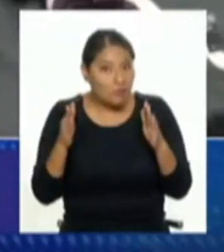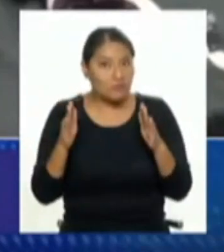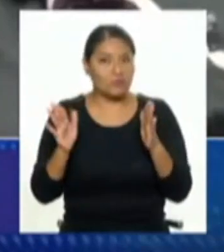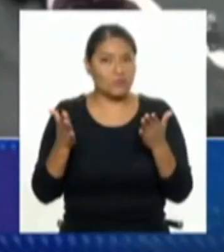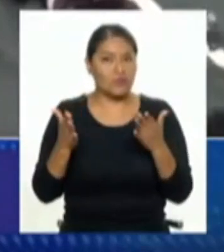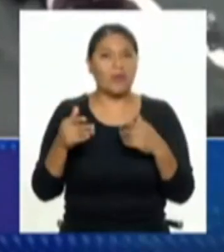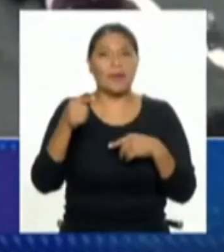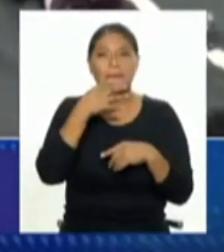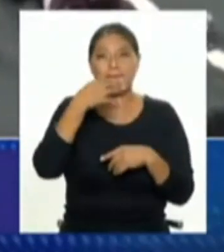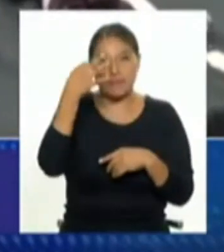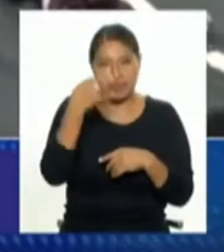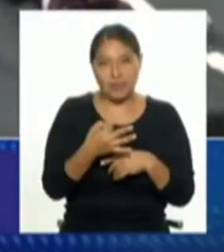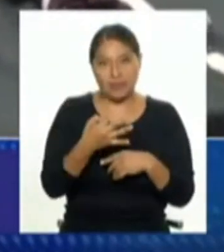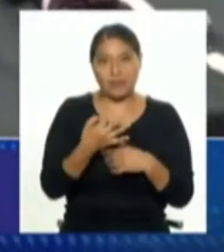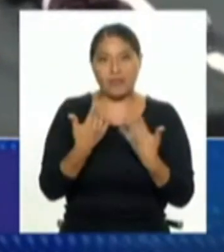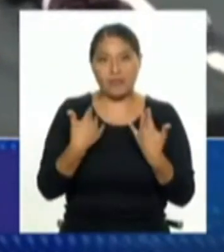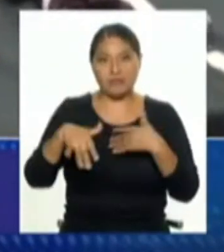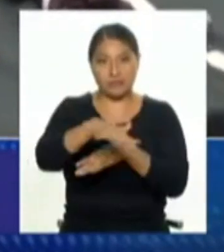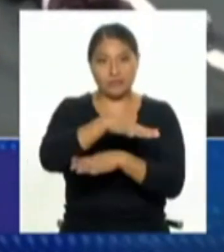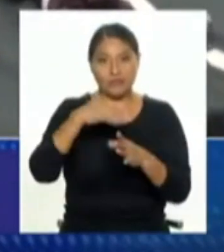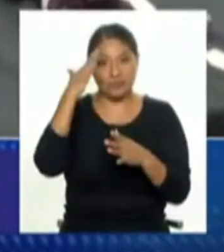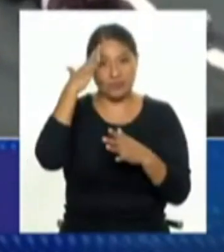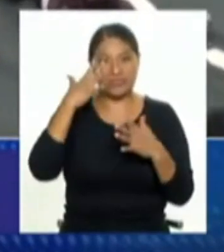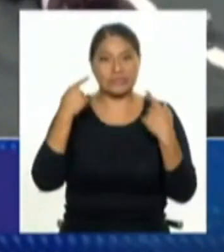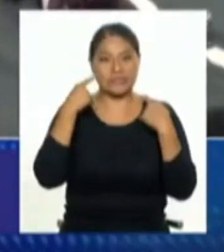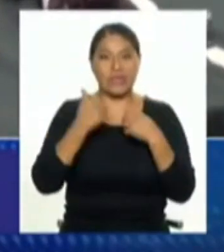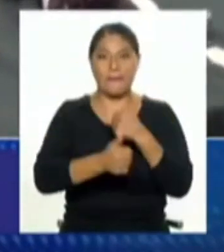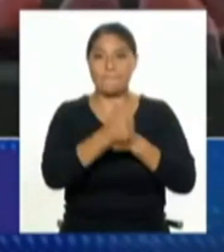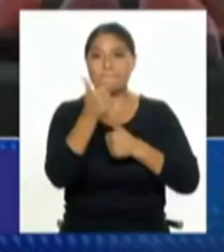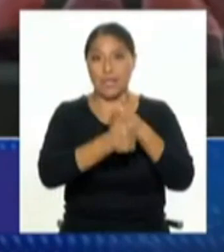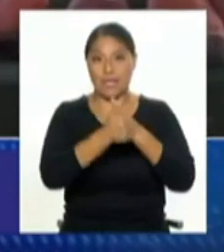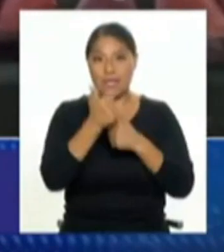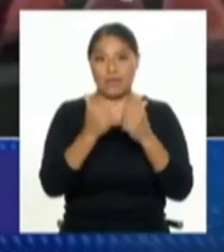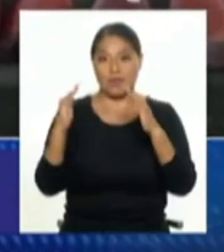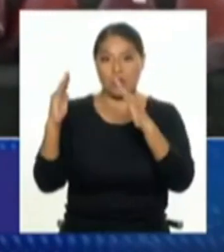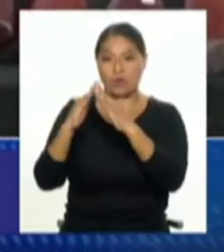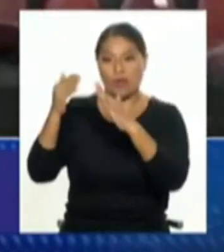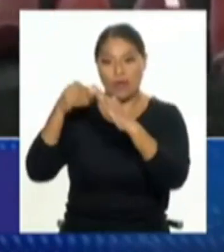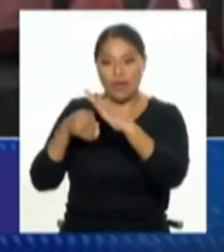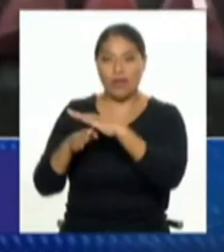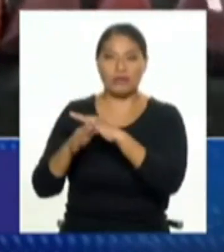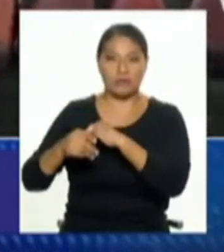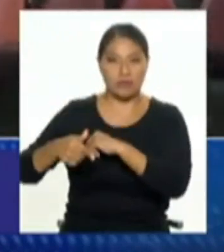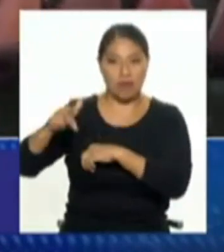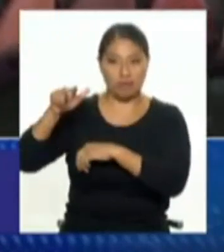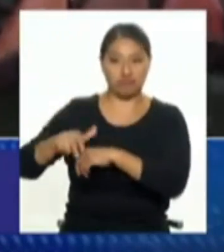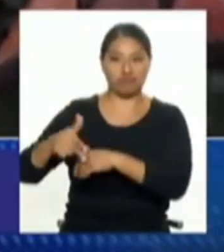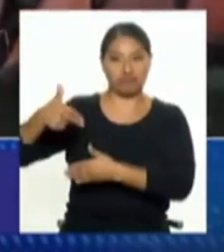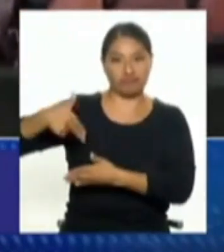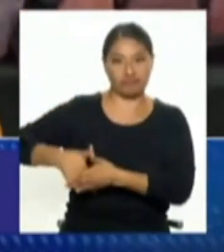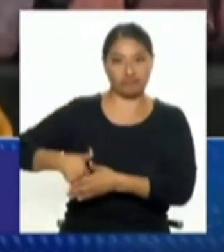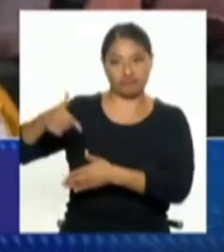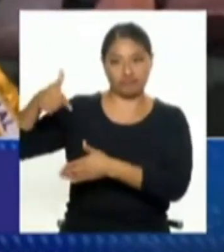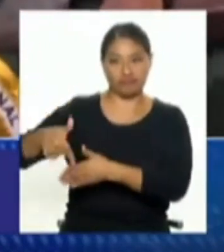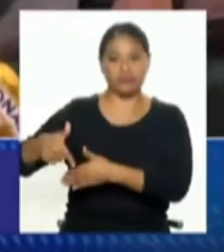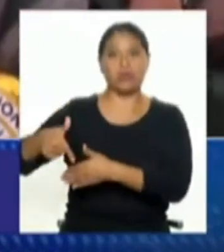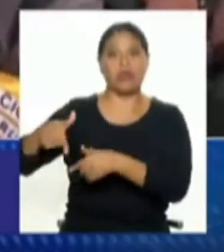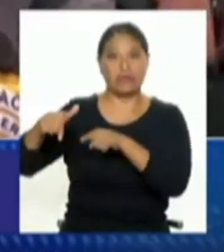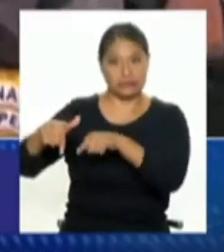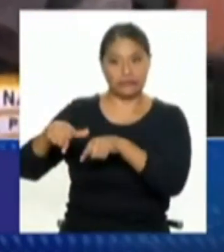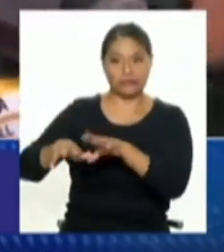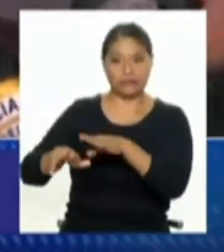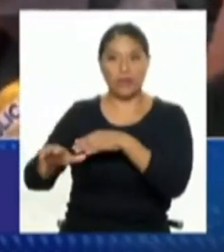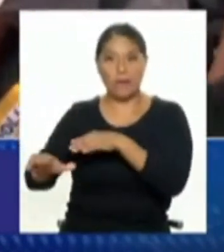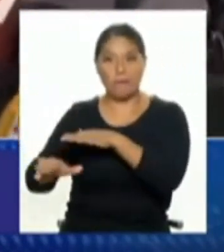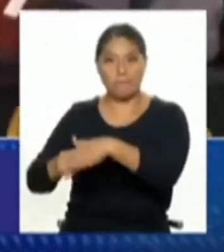lo que sí es cierto es que al haber ese riesgo de salud mental un arma en la casa obviamente eleva el riesgo de que ocurra un accidente